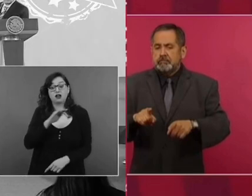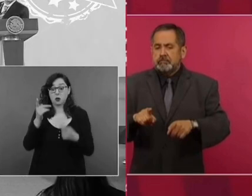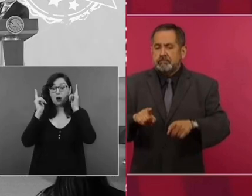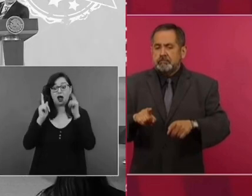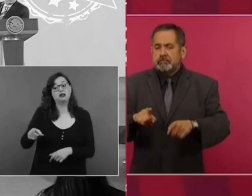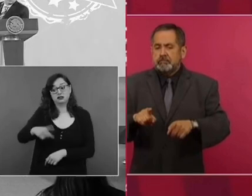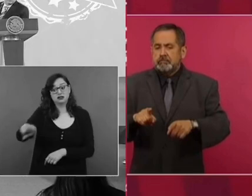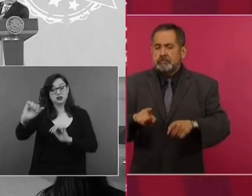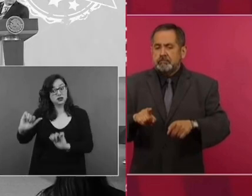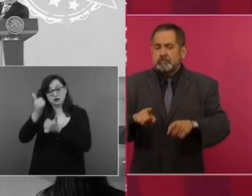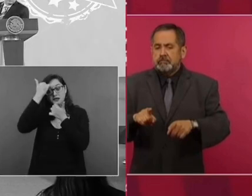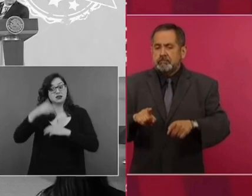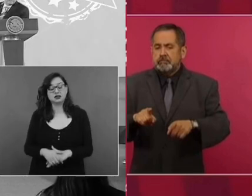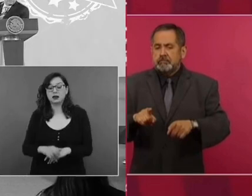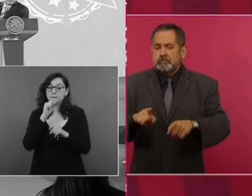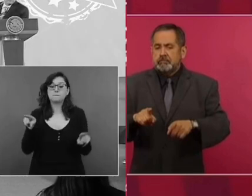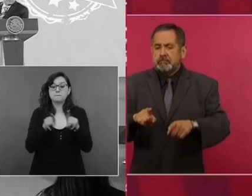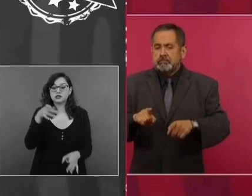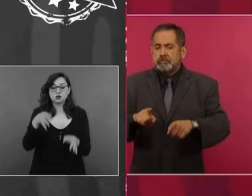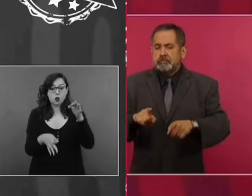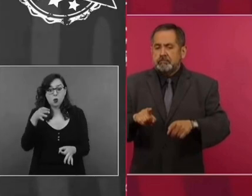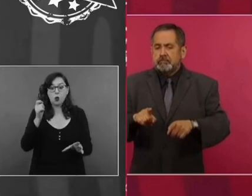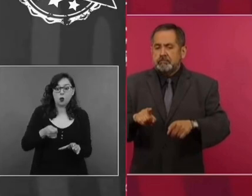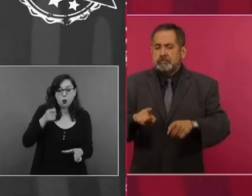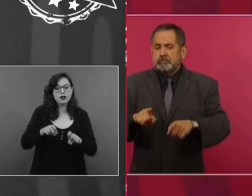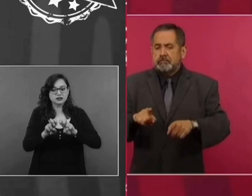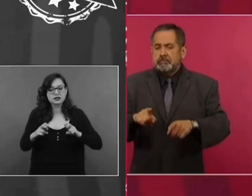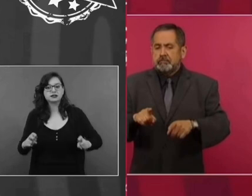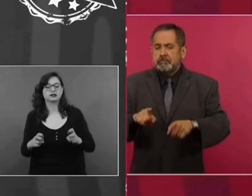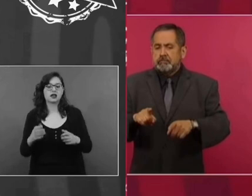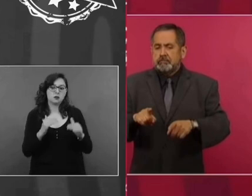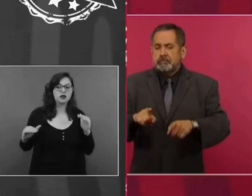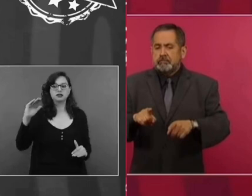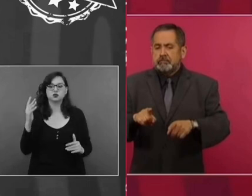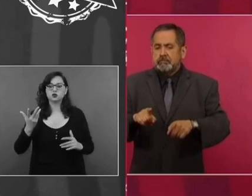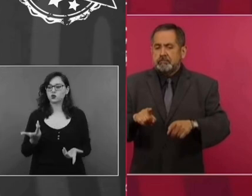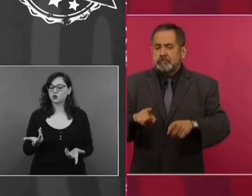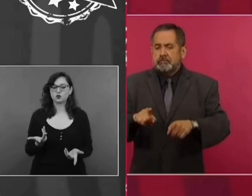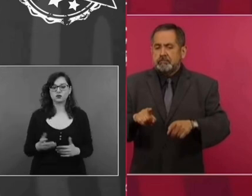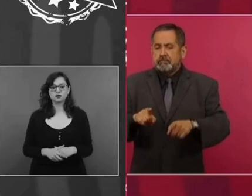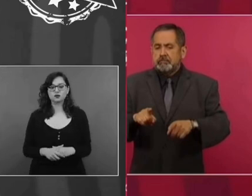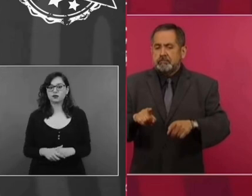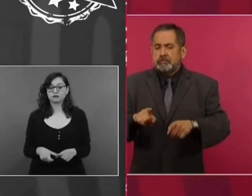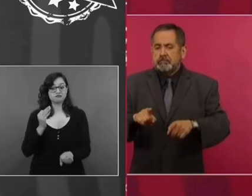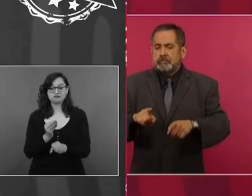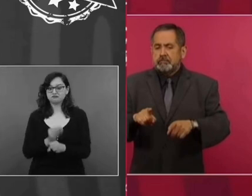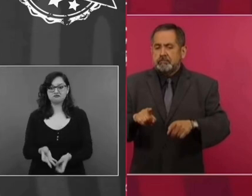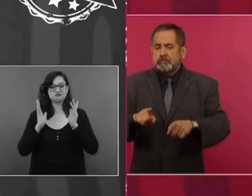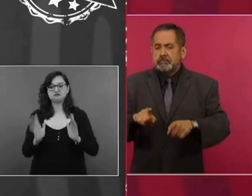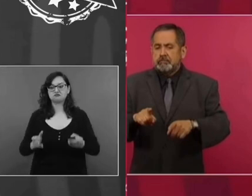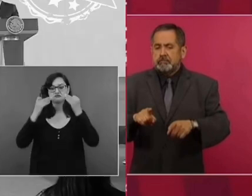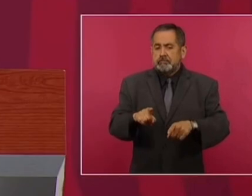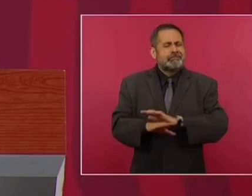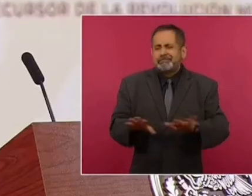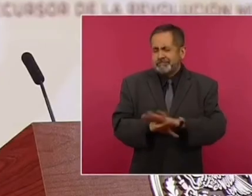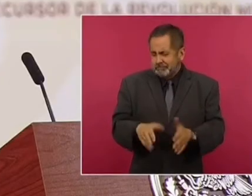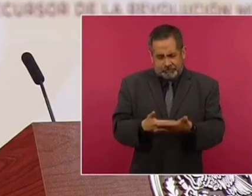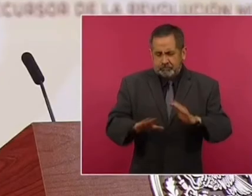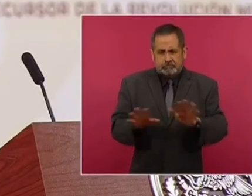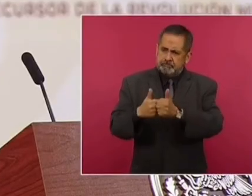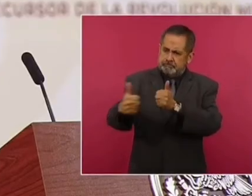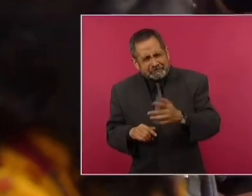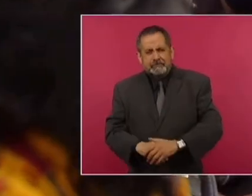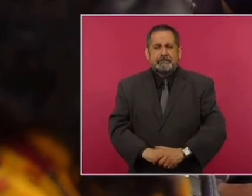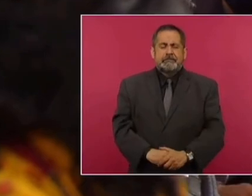Y lo mismo los jueces y los magistrados y los ministros. Es un emplazamiento a la definición. Ahora hay un